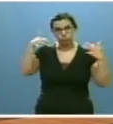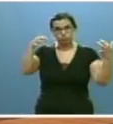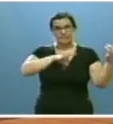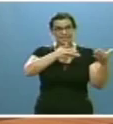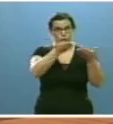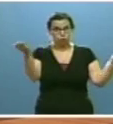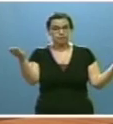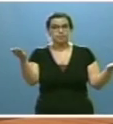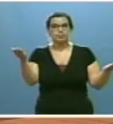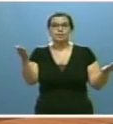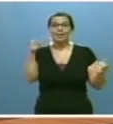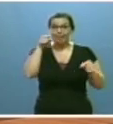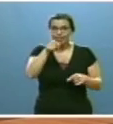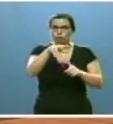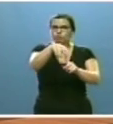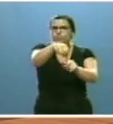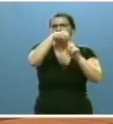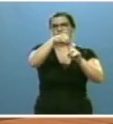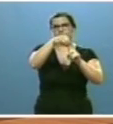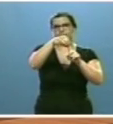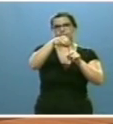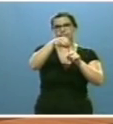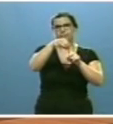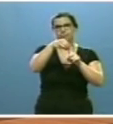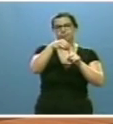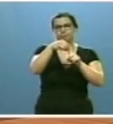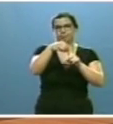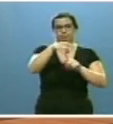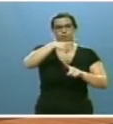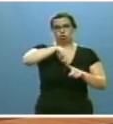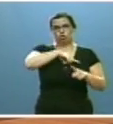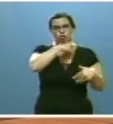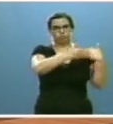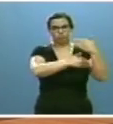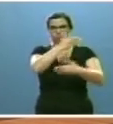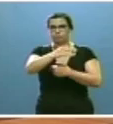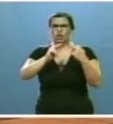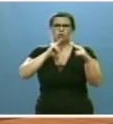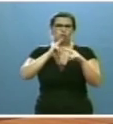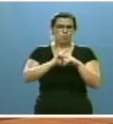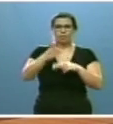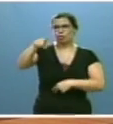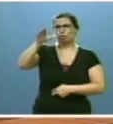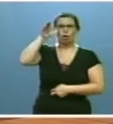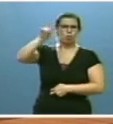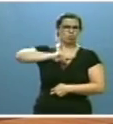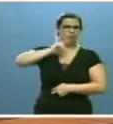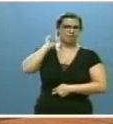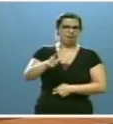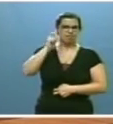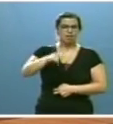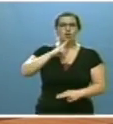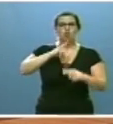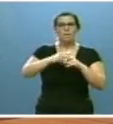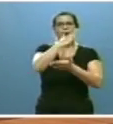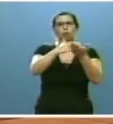precisamente el núcleo de lo que venimos denominando, cuántas veces me lo han escuchado, el autonomismo